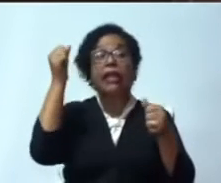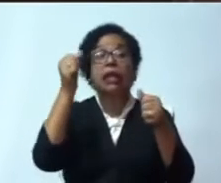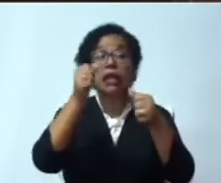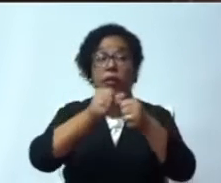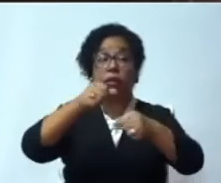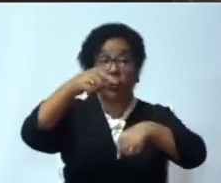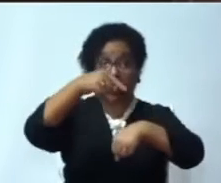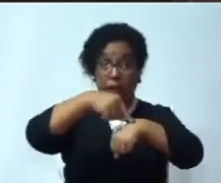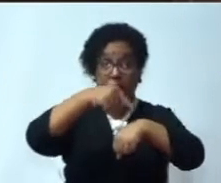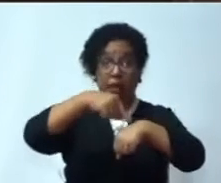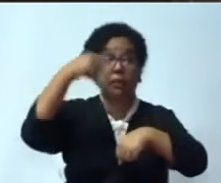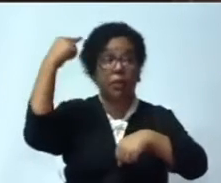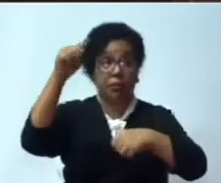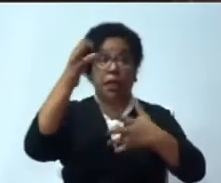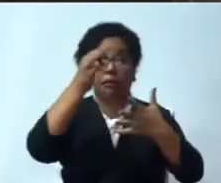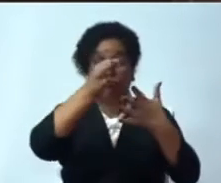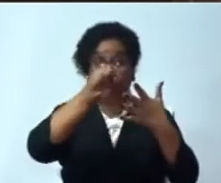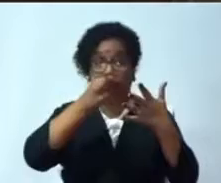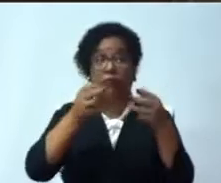Napoleón López.